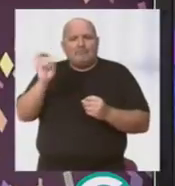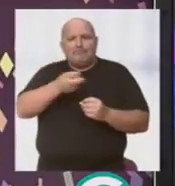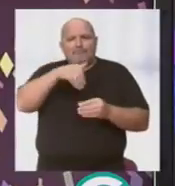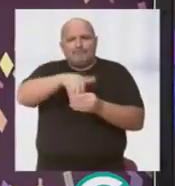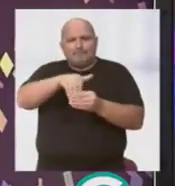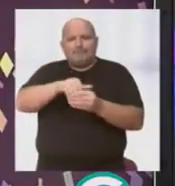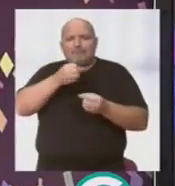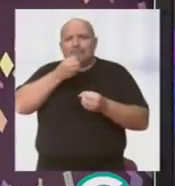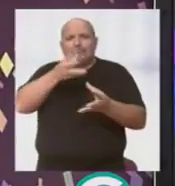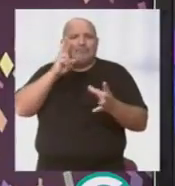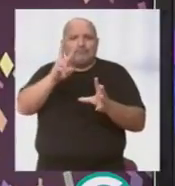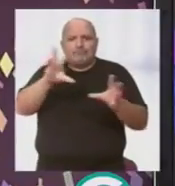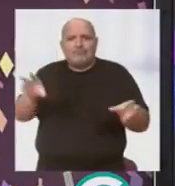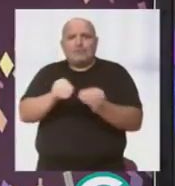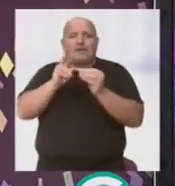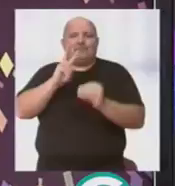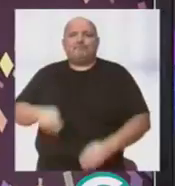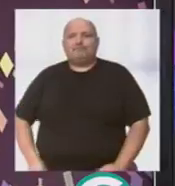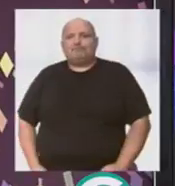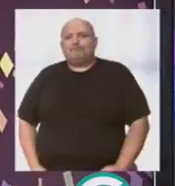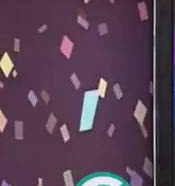contenidos que le avanzamos en nuestro vídeo sumario.